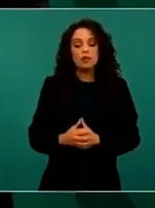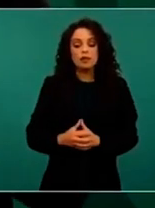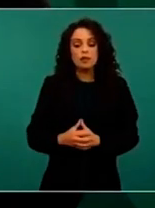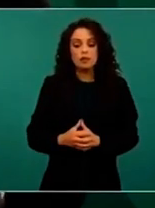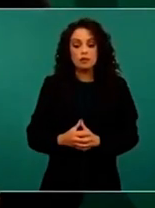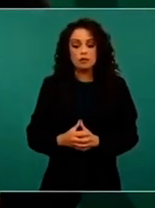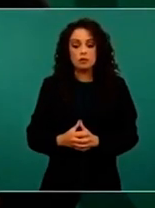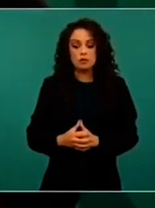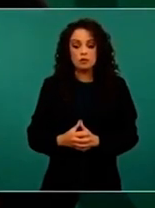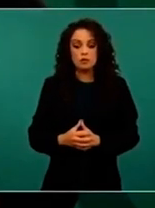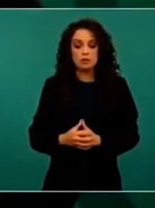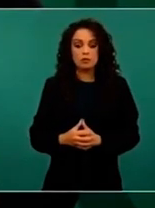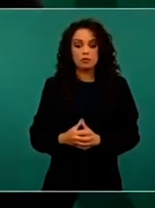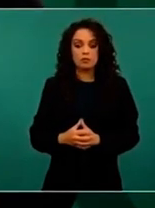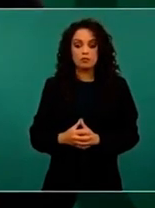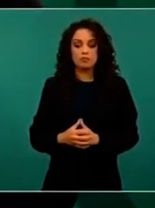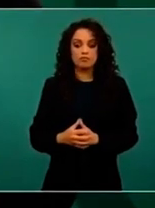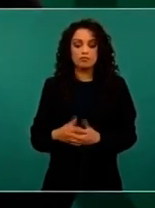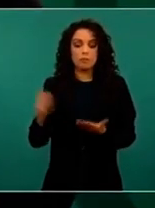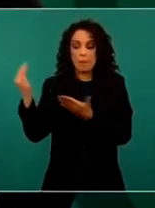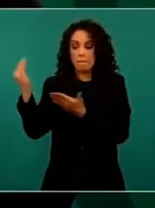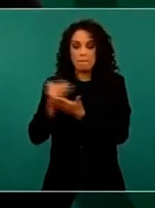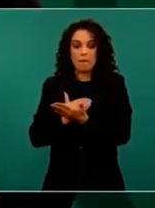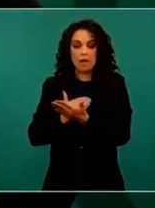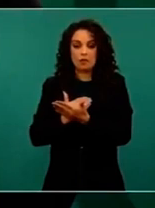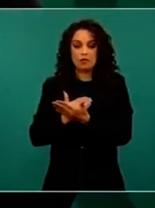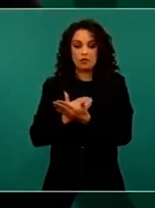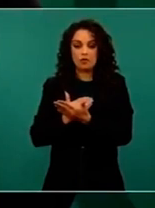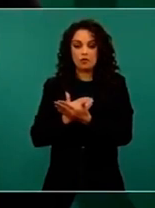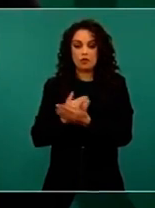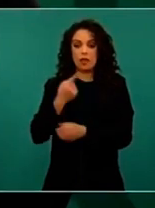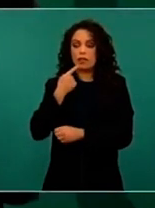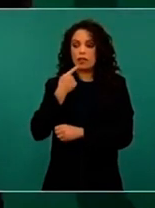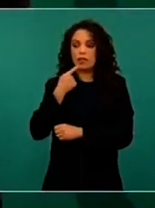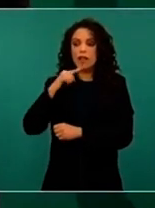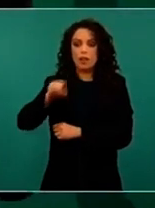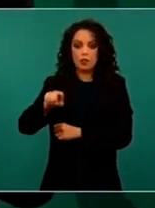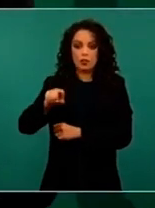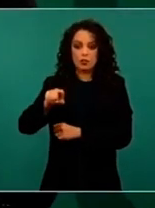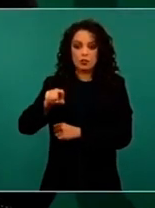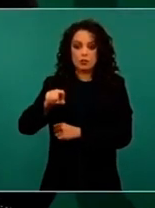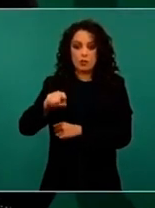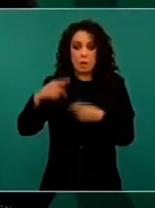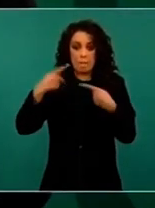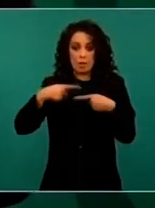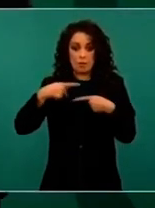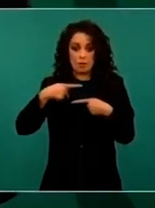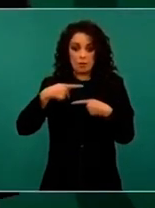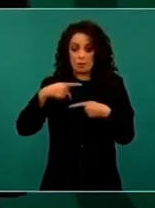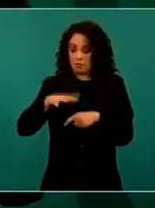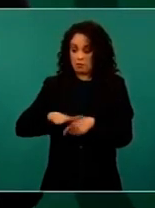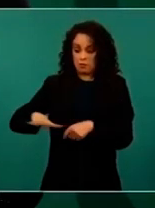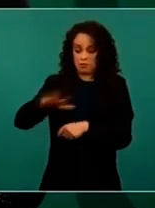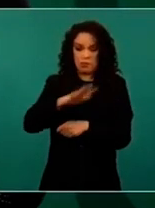menos delitos por habitantes en